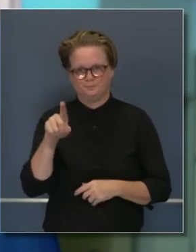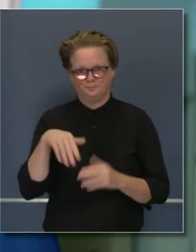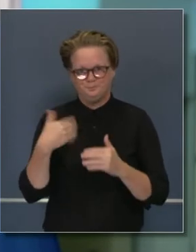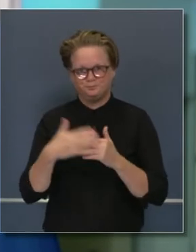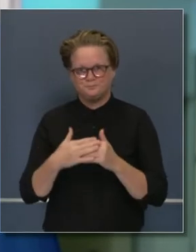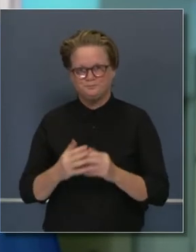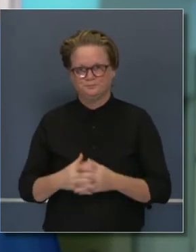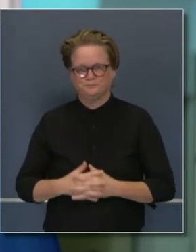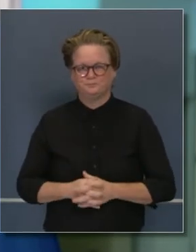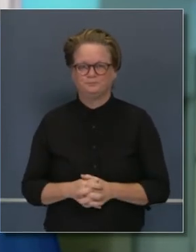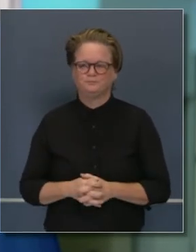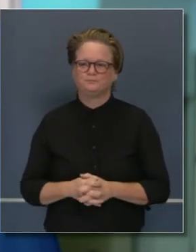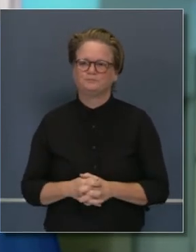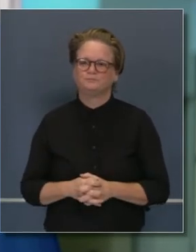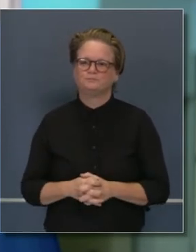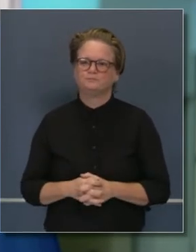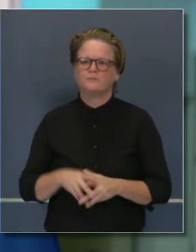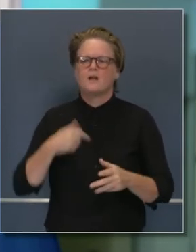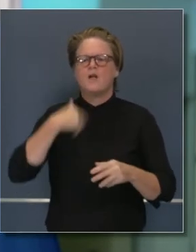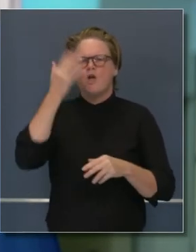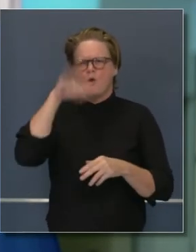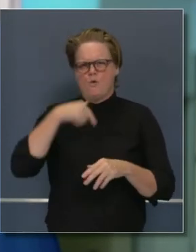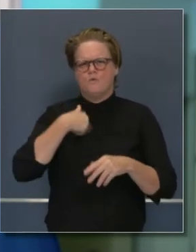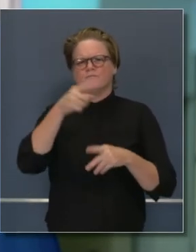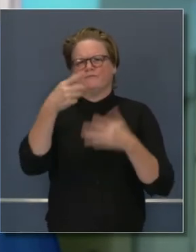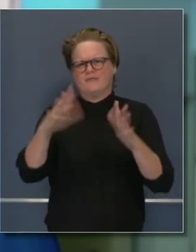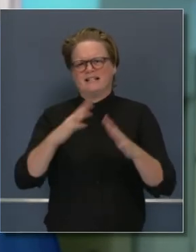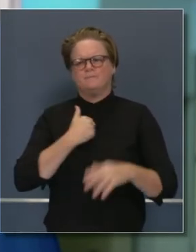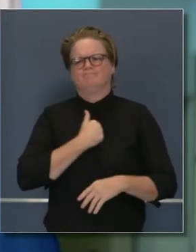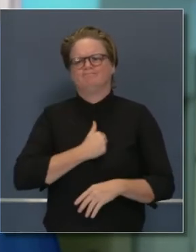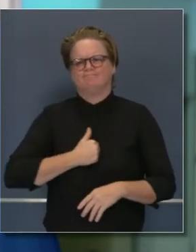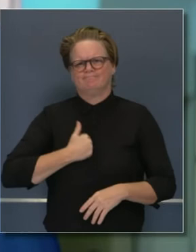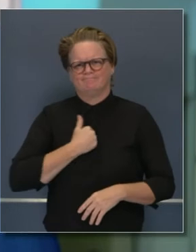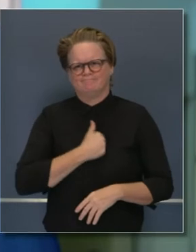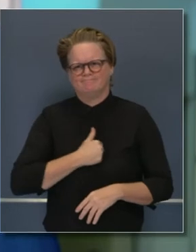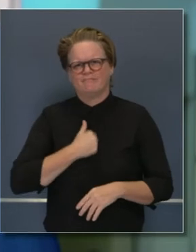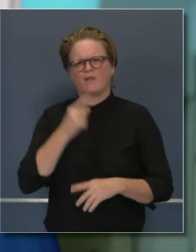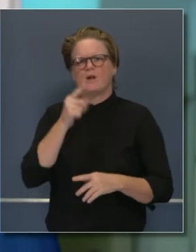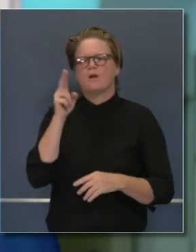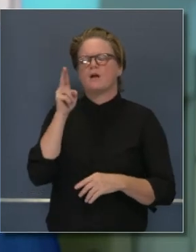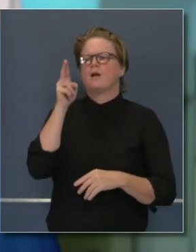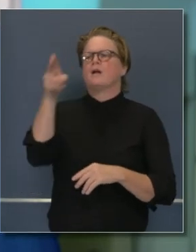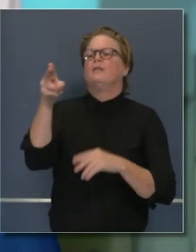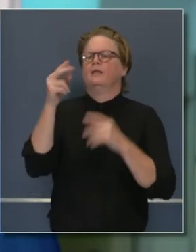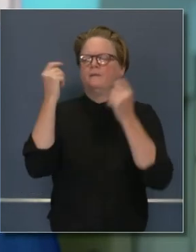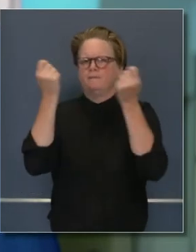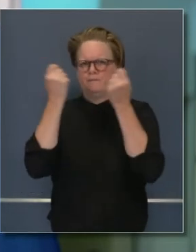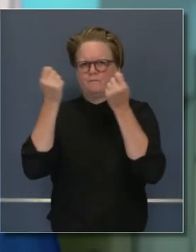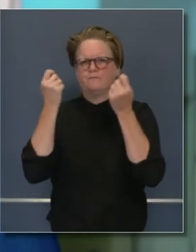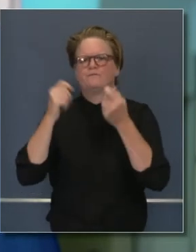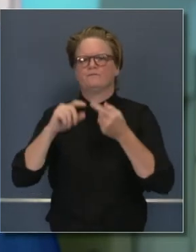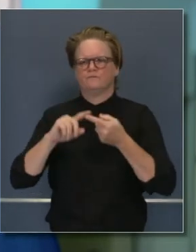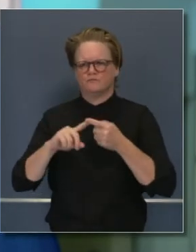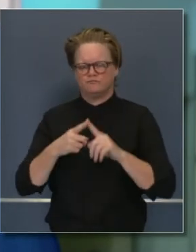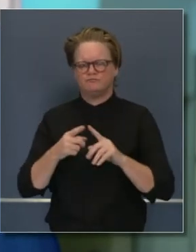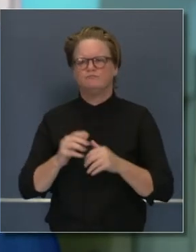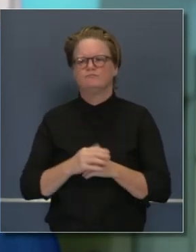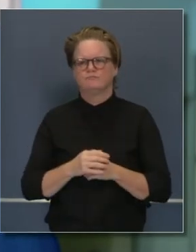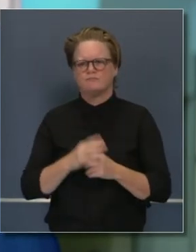Gobernador, me doy cuenta que usted ha pedido disculpas por haber asistido a la